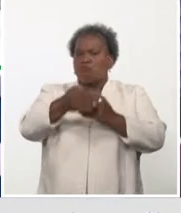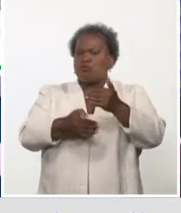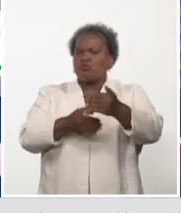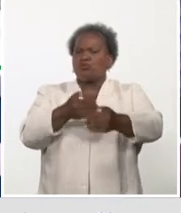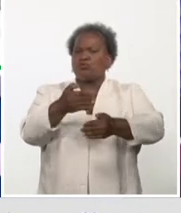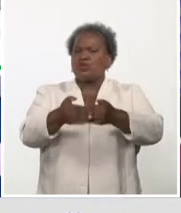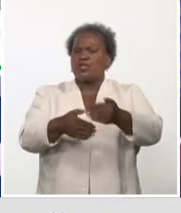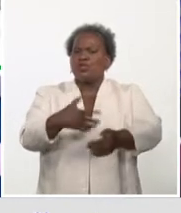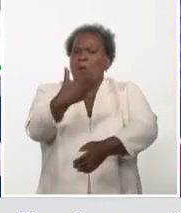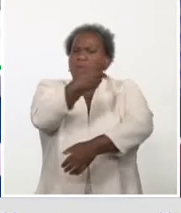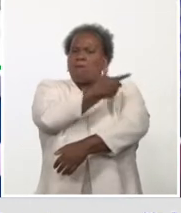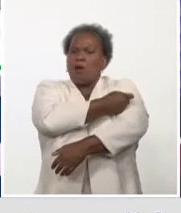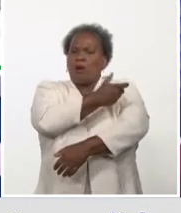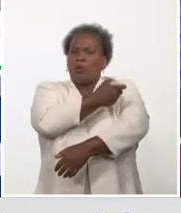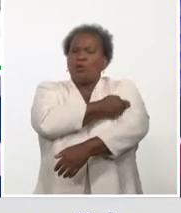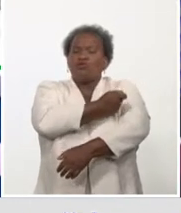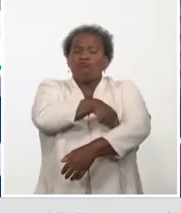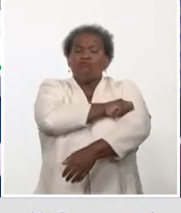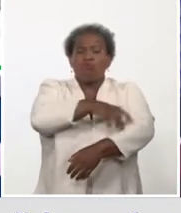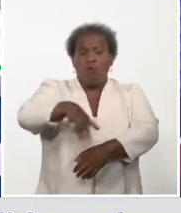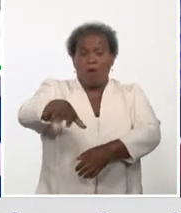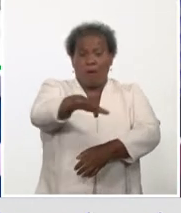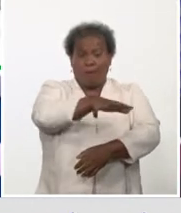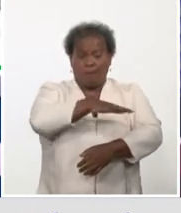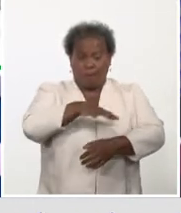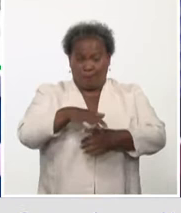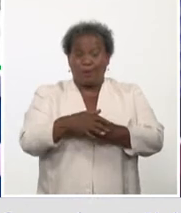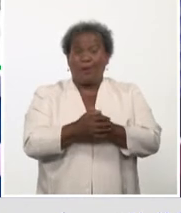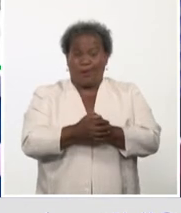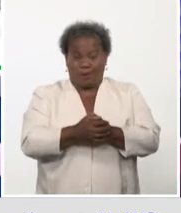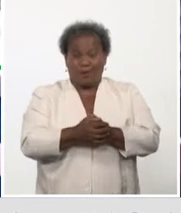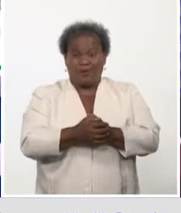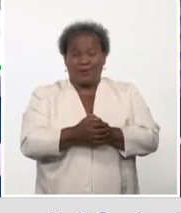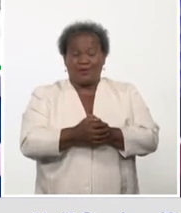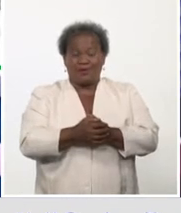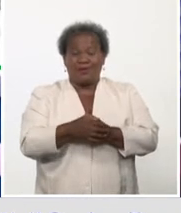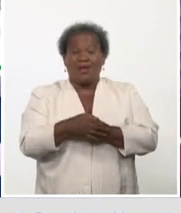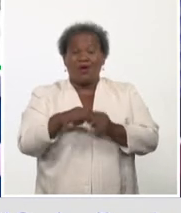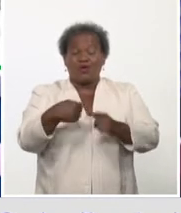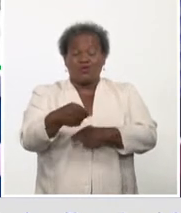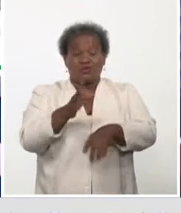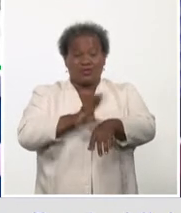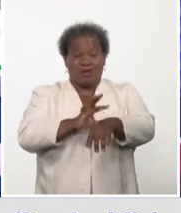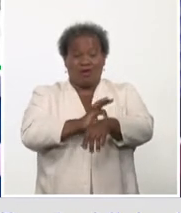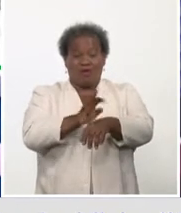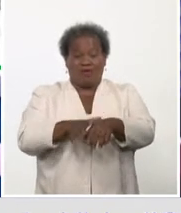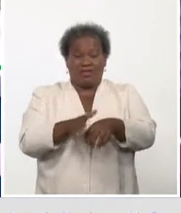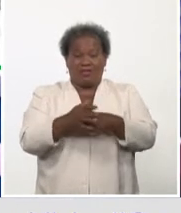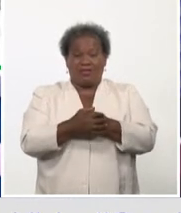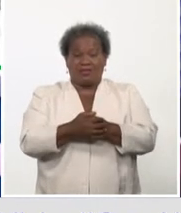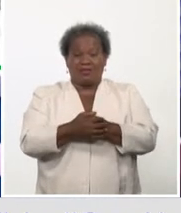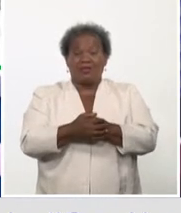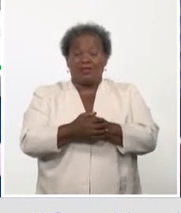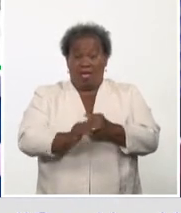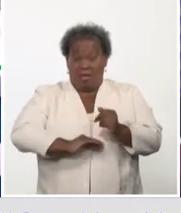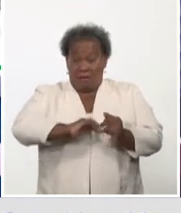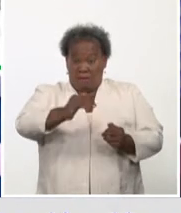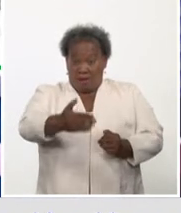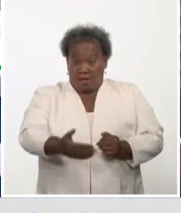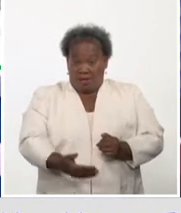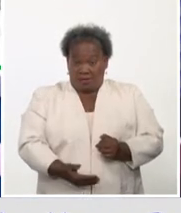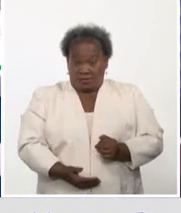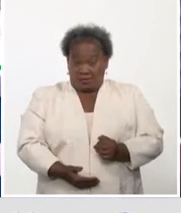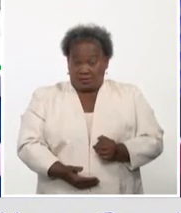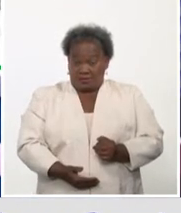vacunación masiva, la estrategia cubana de vacunación anticovid-19. Y justamente, aunque las embarazadas y las puérperas no